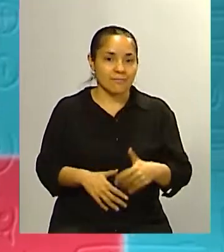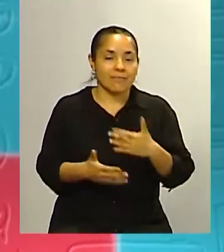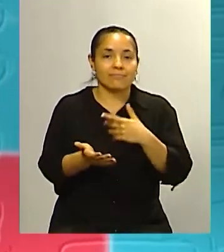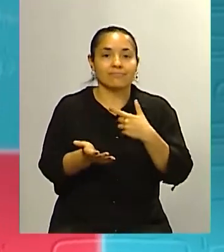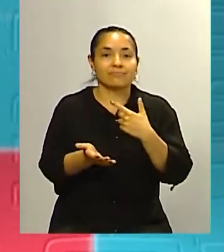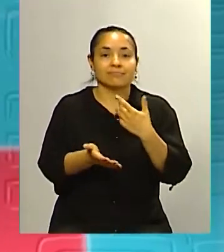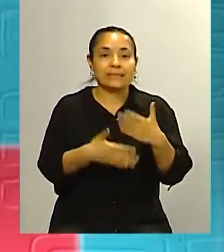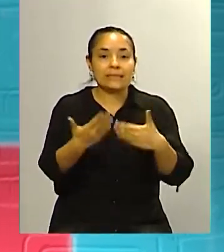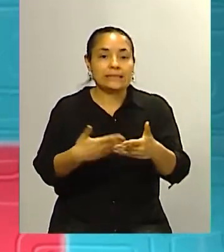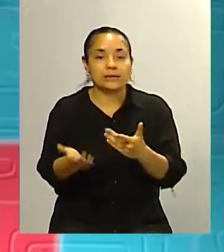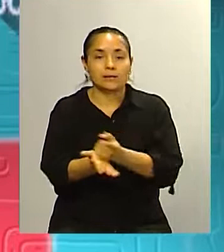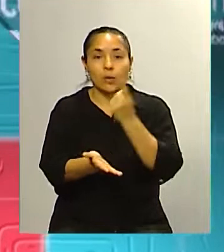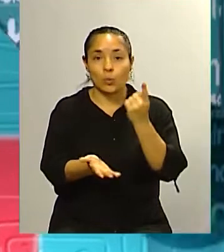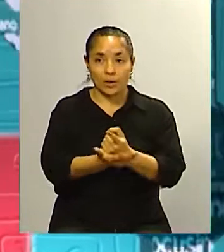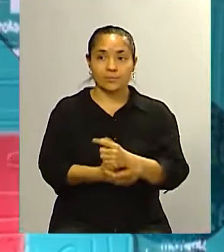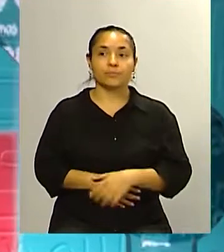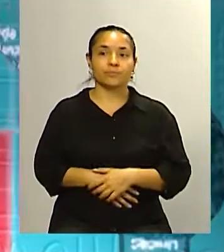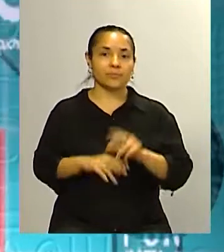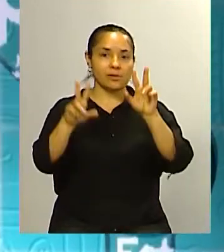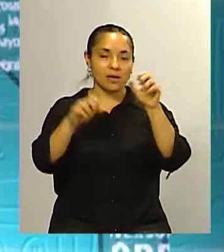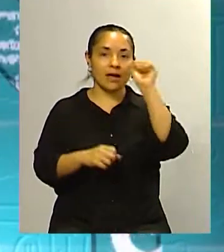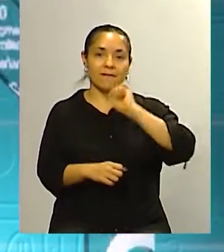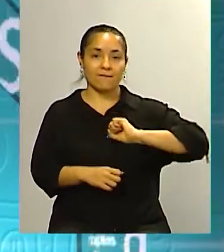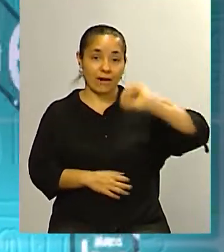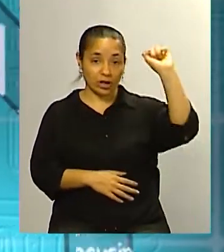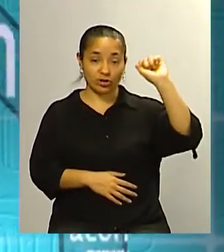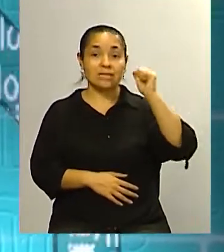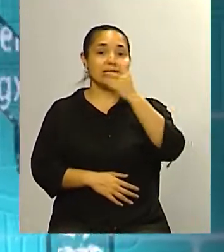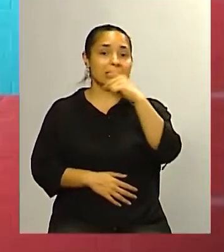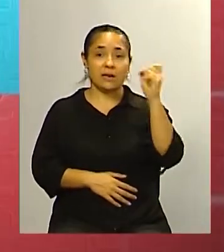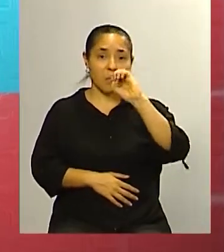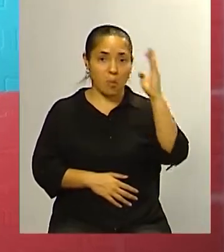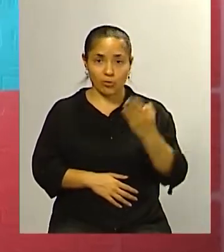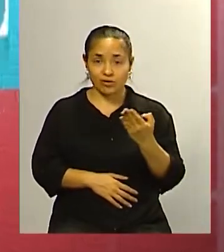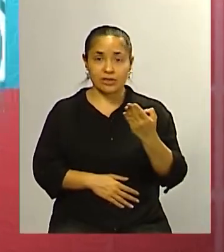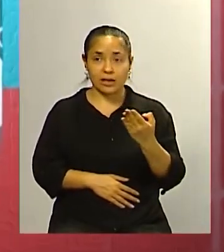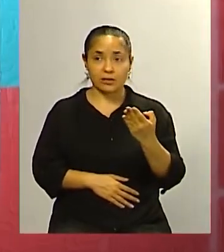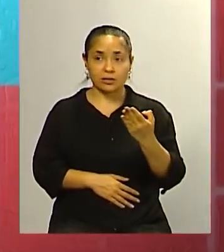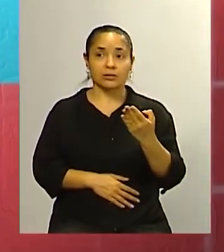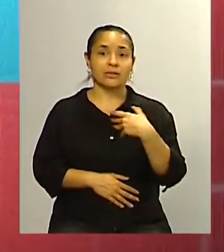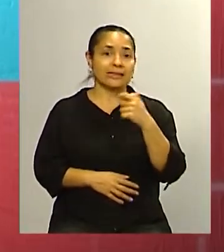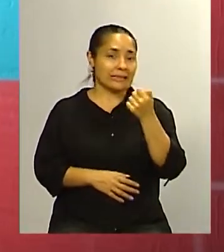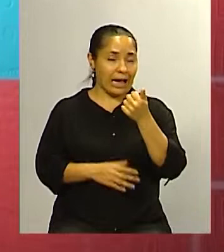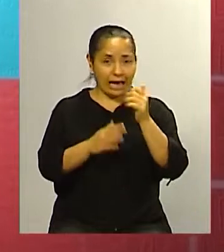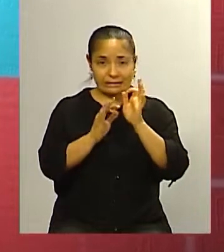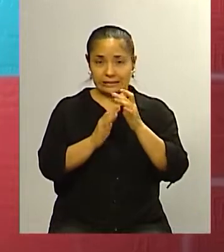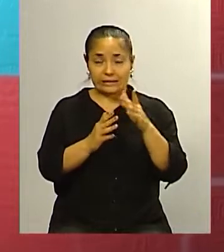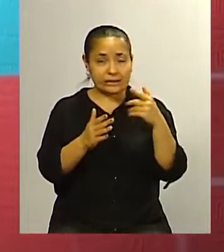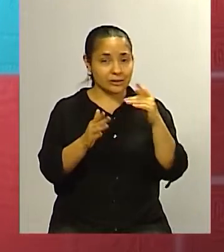mira Claudia con una inflación cercana al 100% que vamos a llegar obviamente